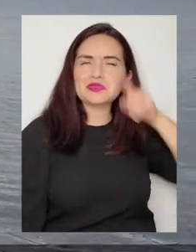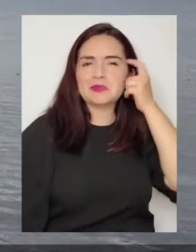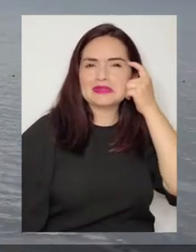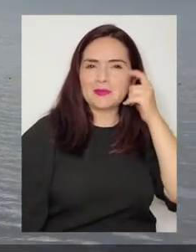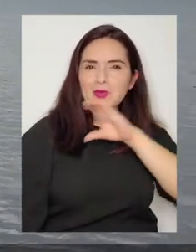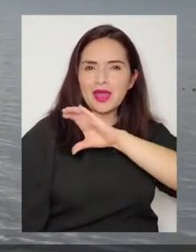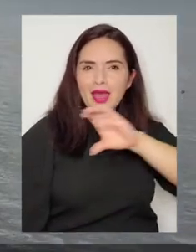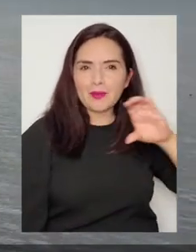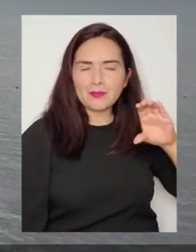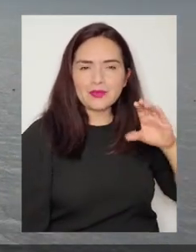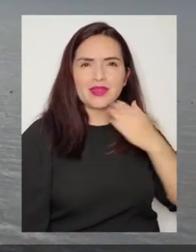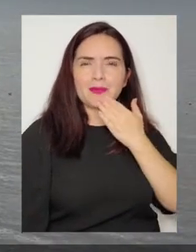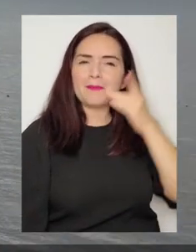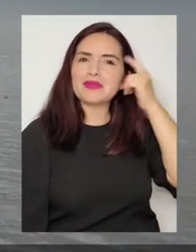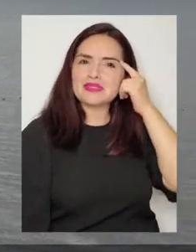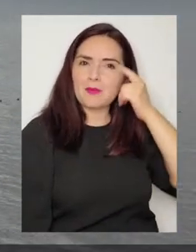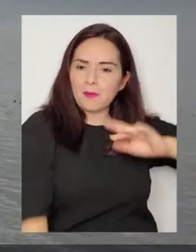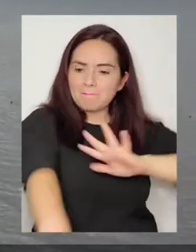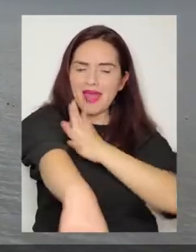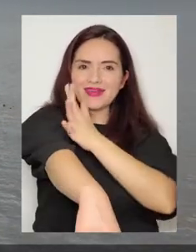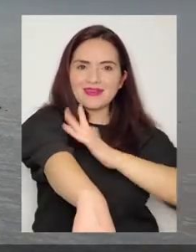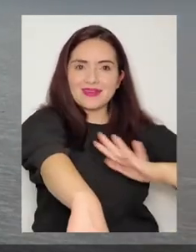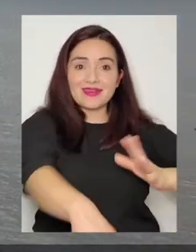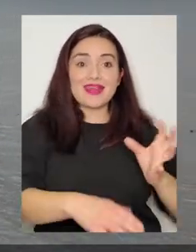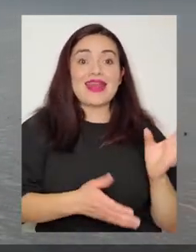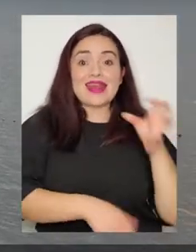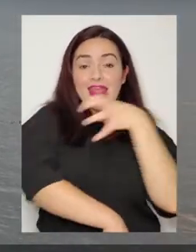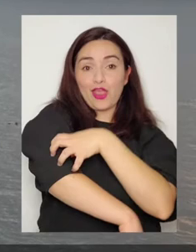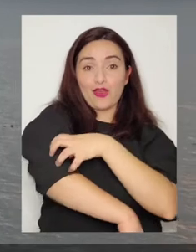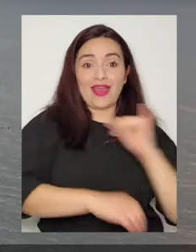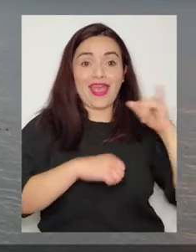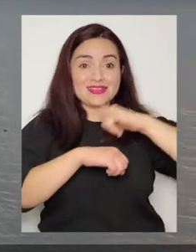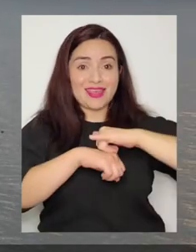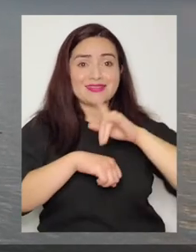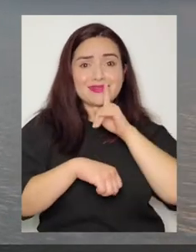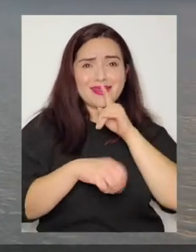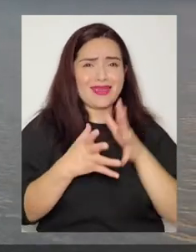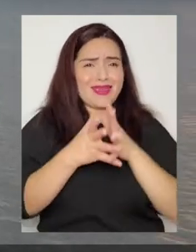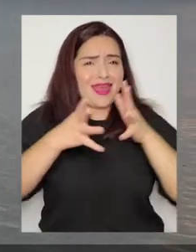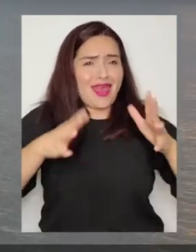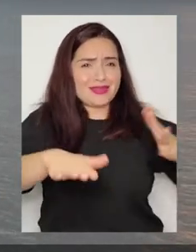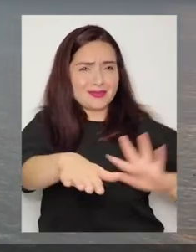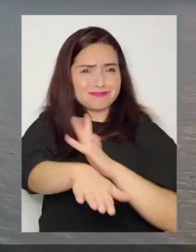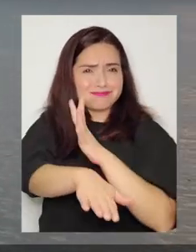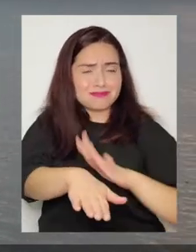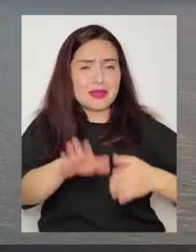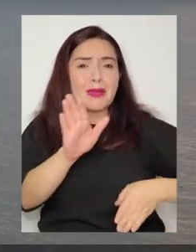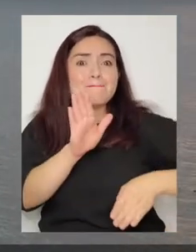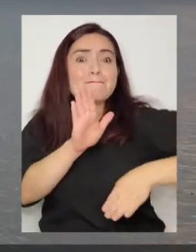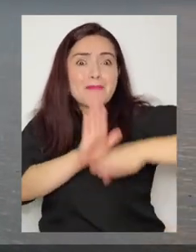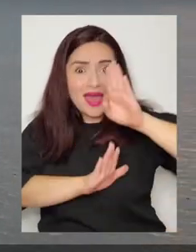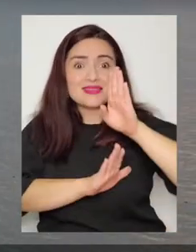Cuando pensamos en la ruralidad también estamos pensando en el maritorio y la región de Aysén tiene un litoral extenso,